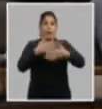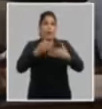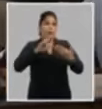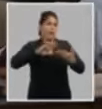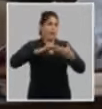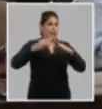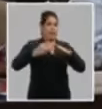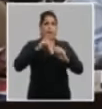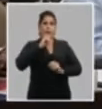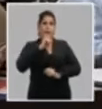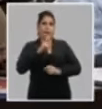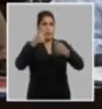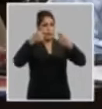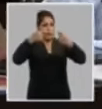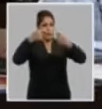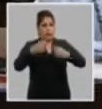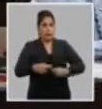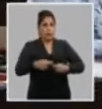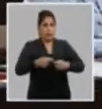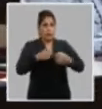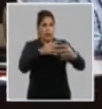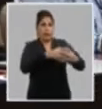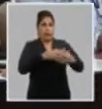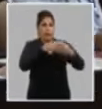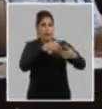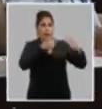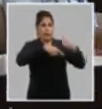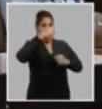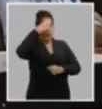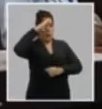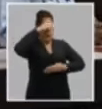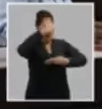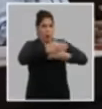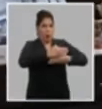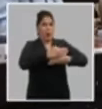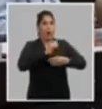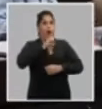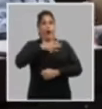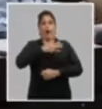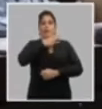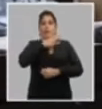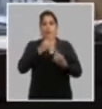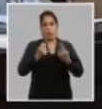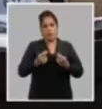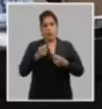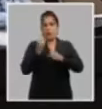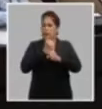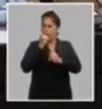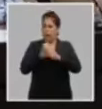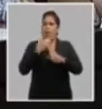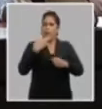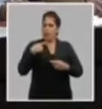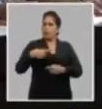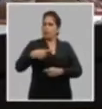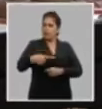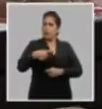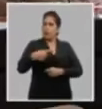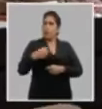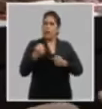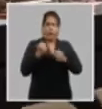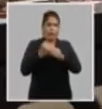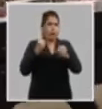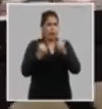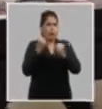y dificultades que nos impone el genocida bloqueo del gobierno de los Estados Unidos trabajando con mayor sistematicidad